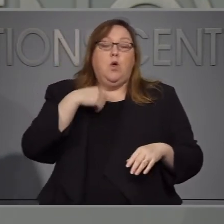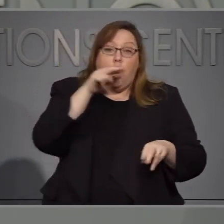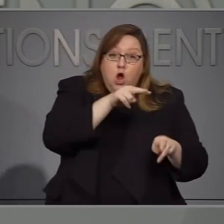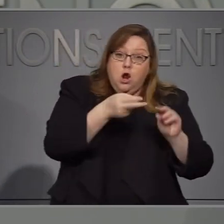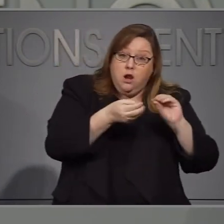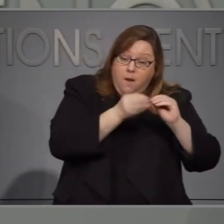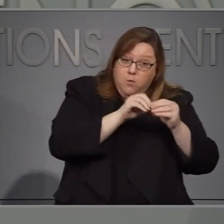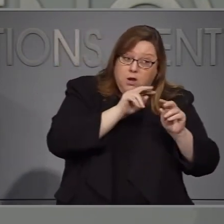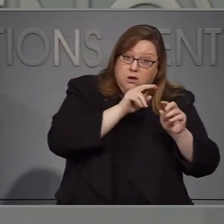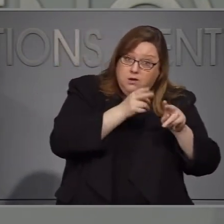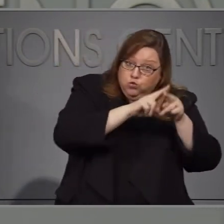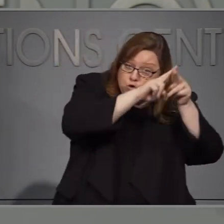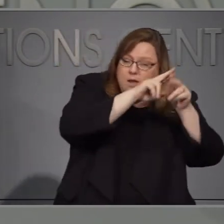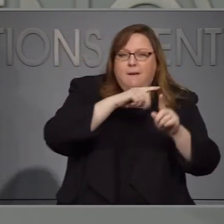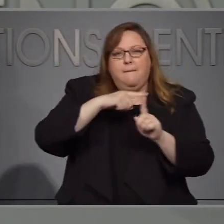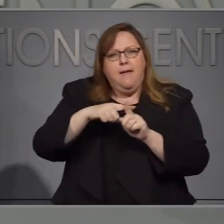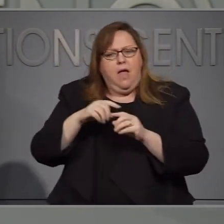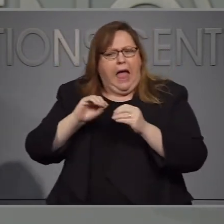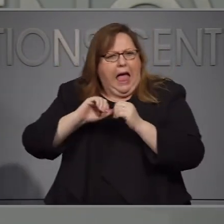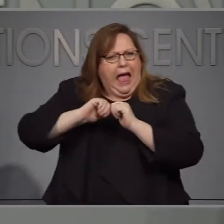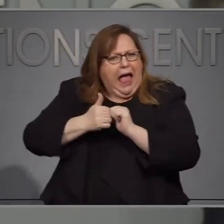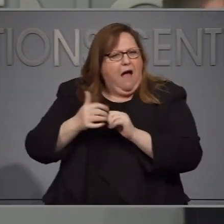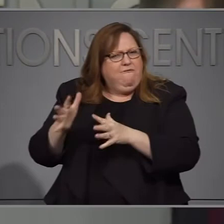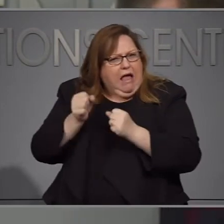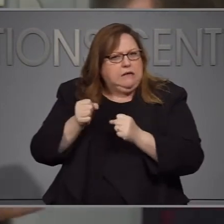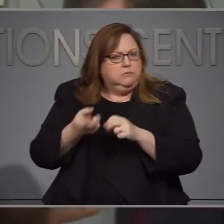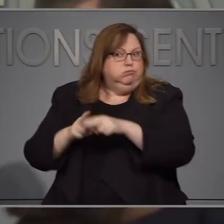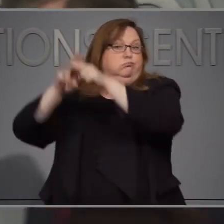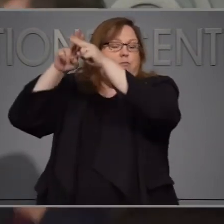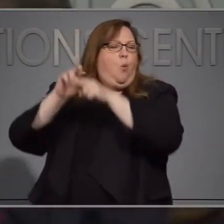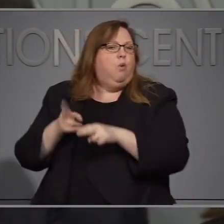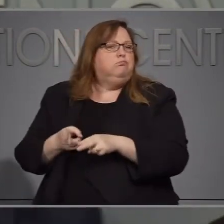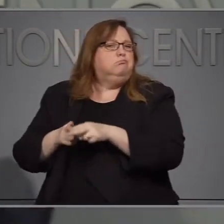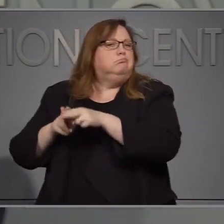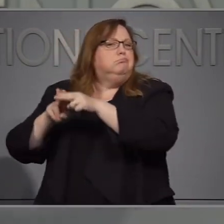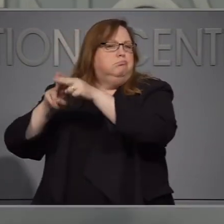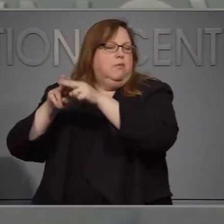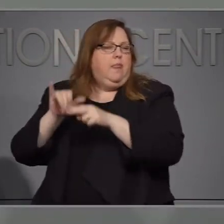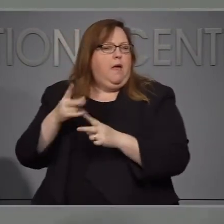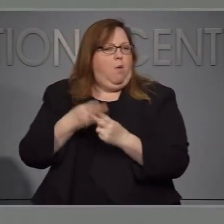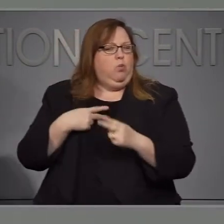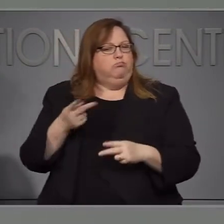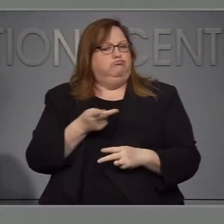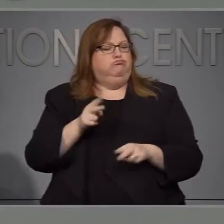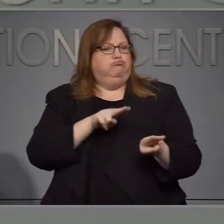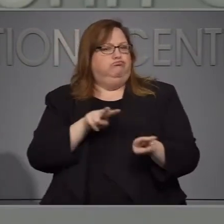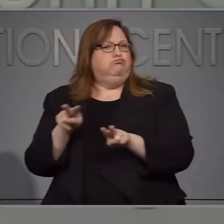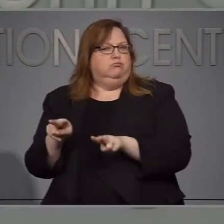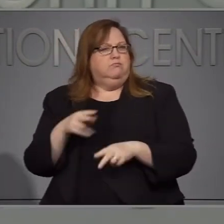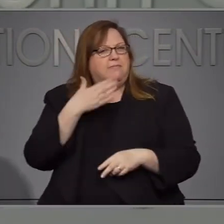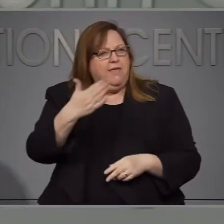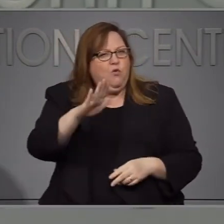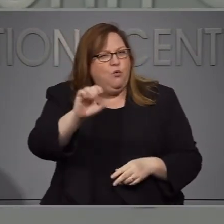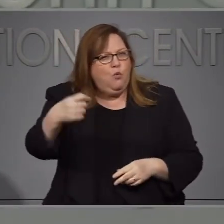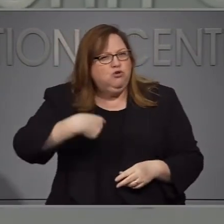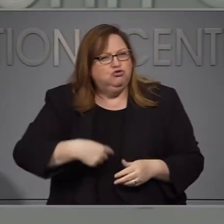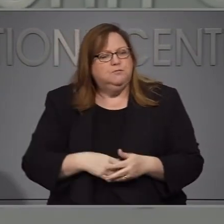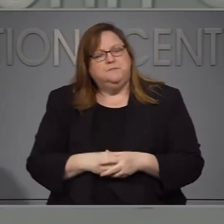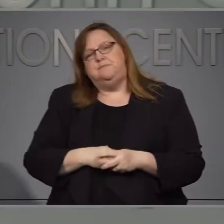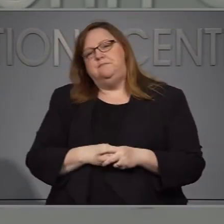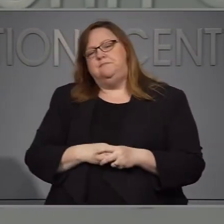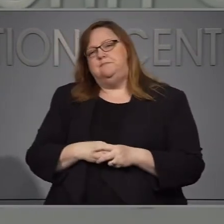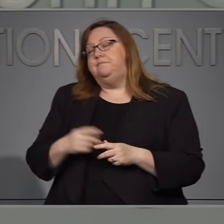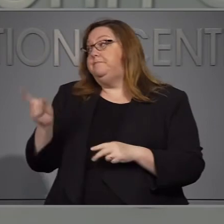lo importante es el nivel de aceleración de aumento de necesidad de camas. Gracias. La siguiente,